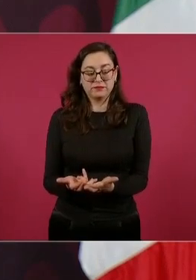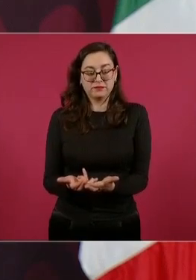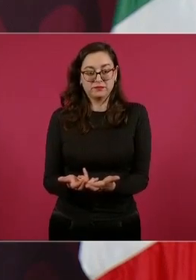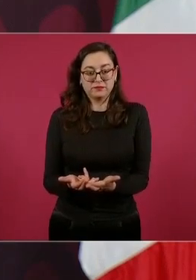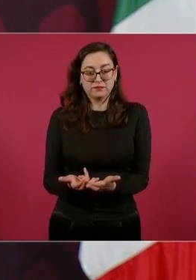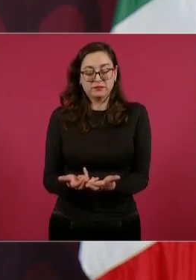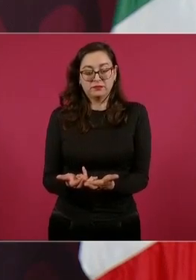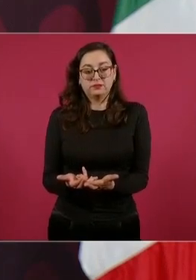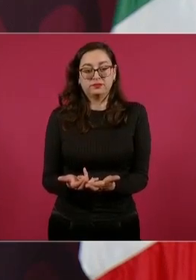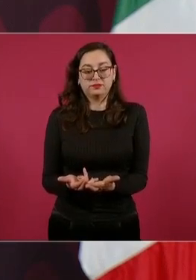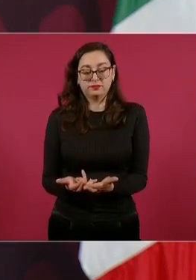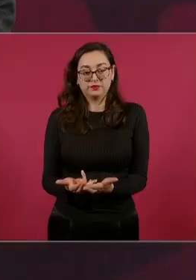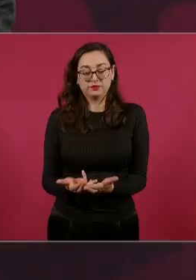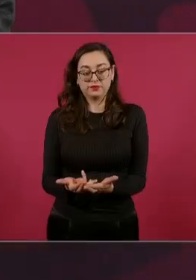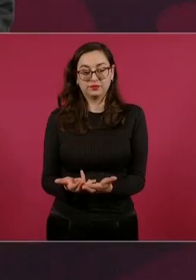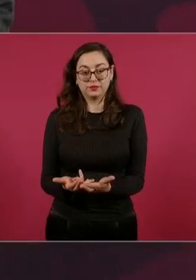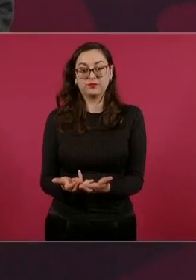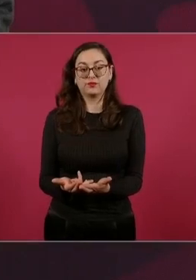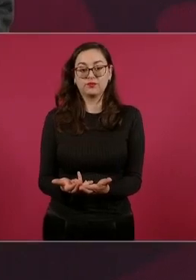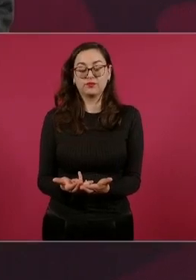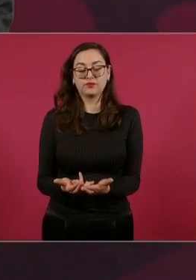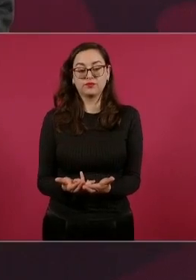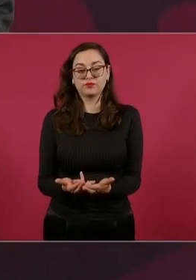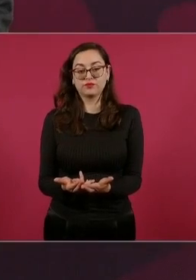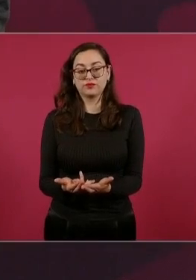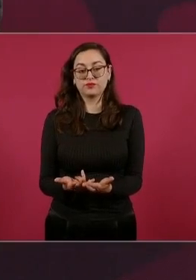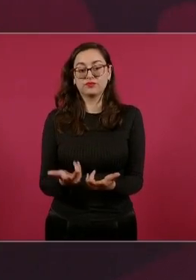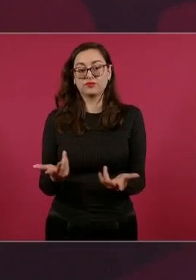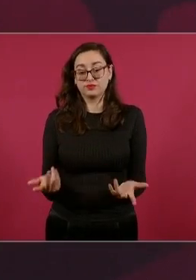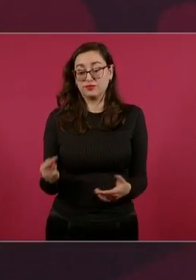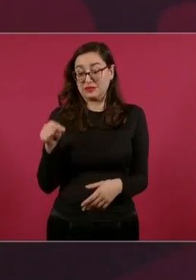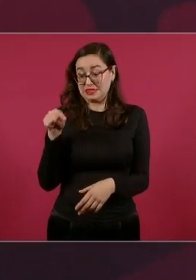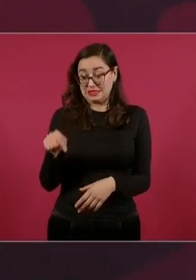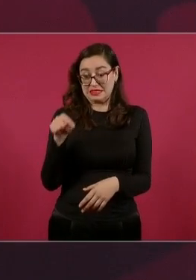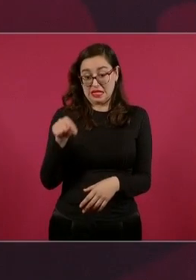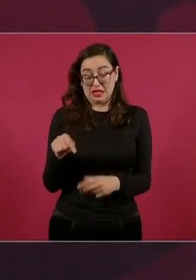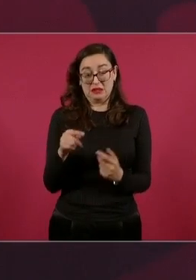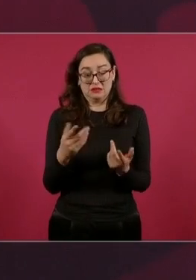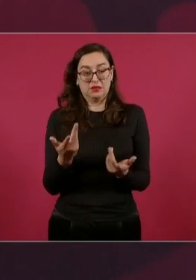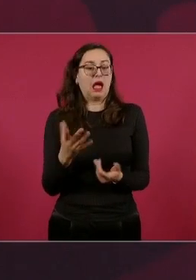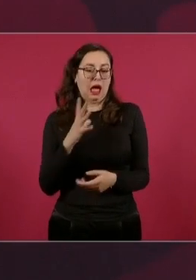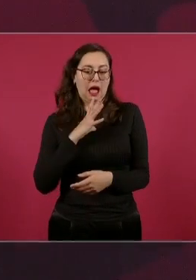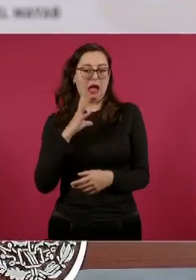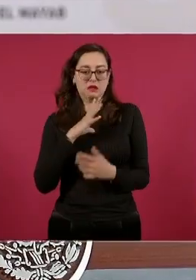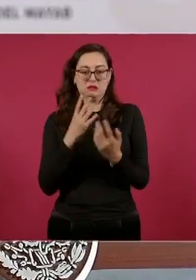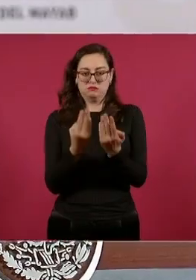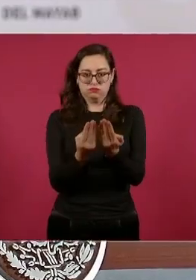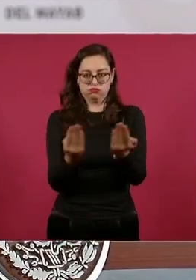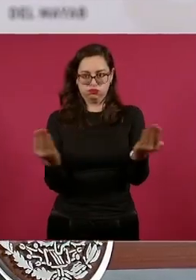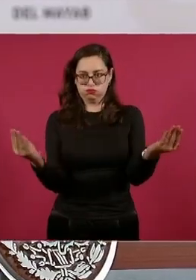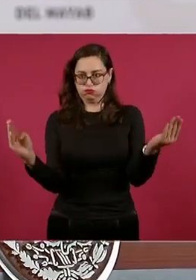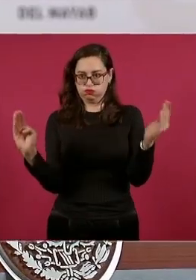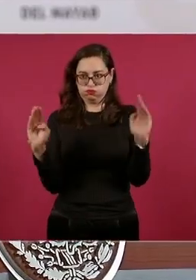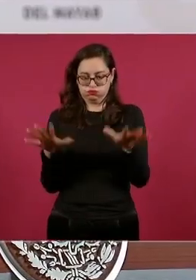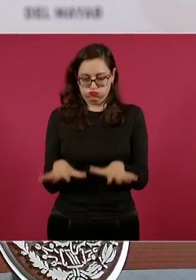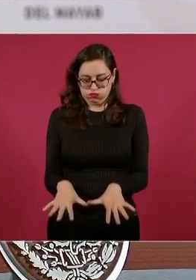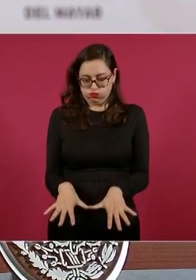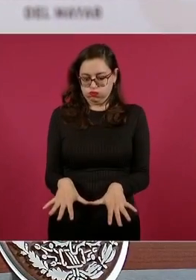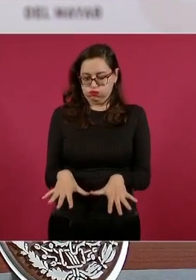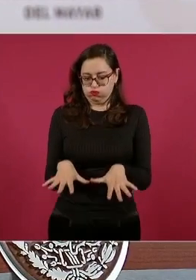Esa presa es la que más agua almacena